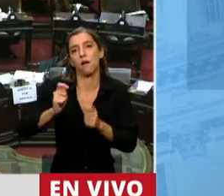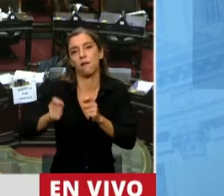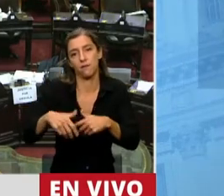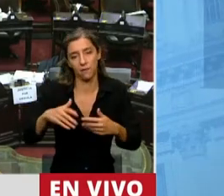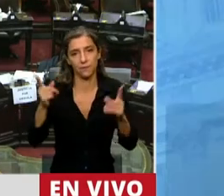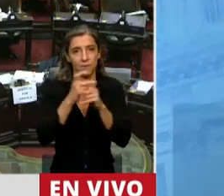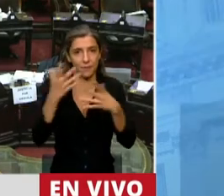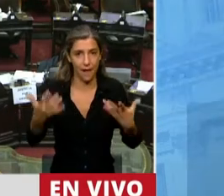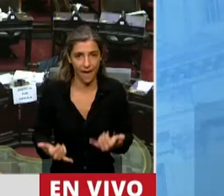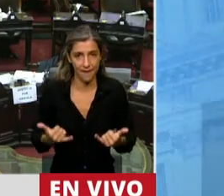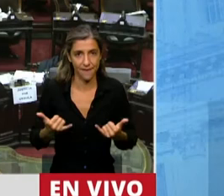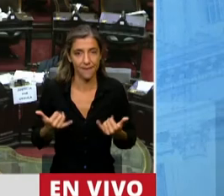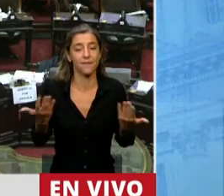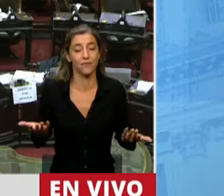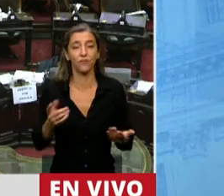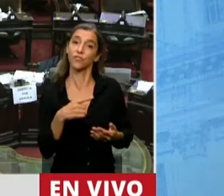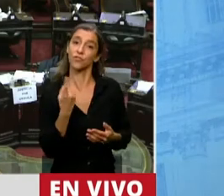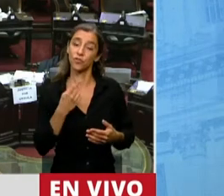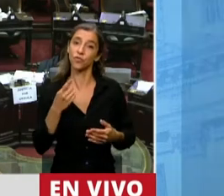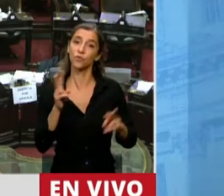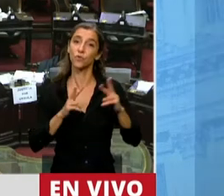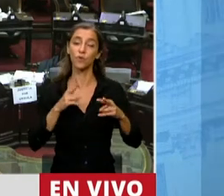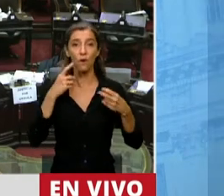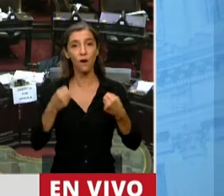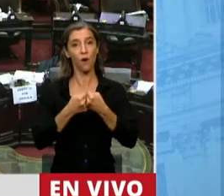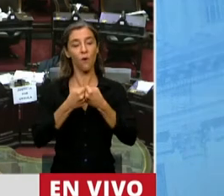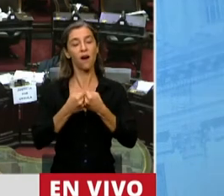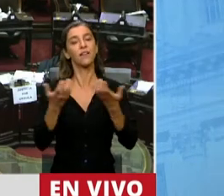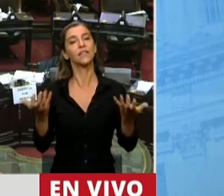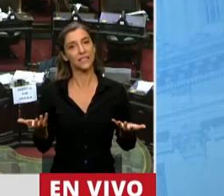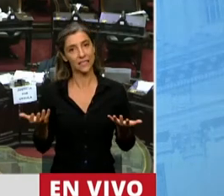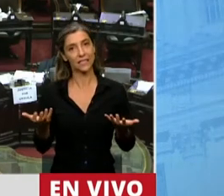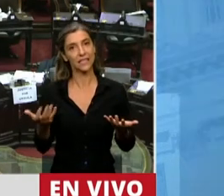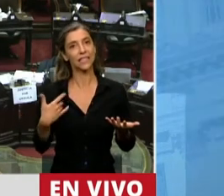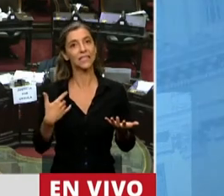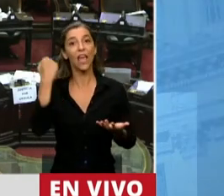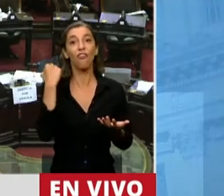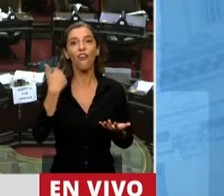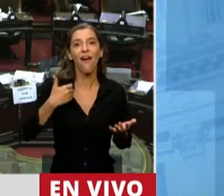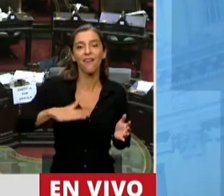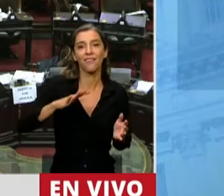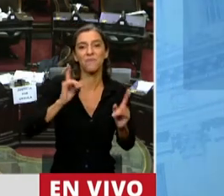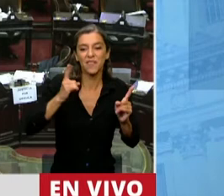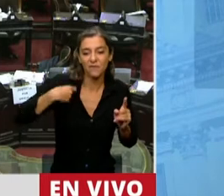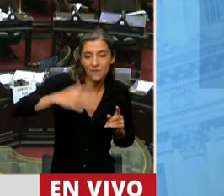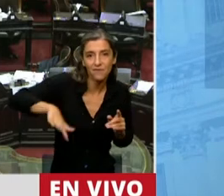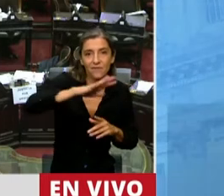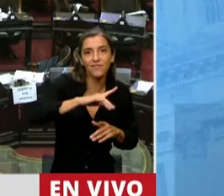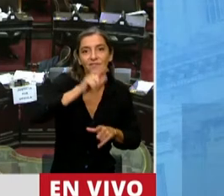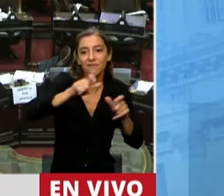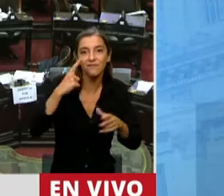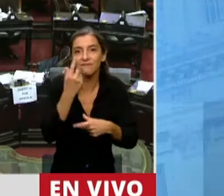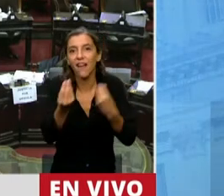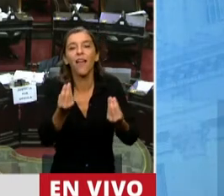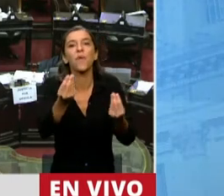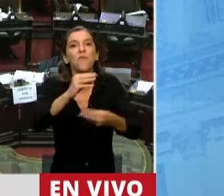cada uno de esos hogares en donde esto repercute seriamente en su economía. Y es el Congreso donde